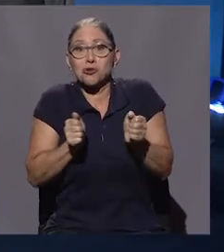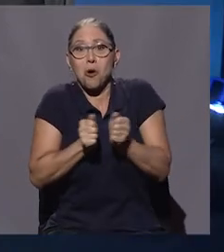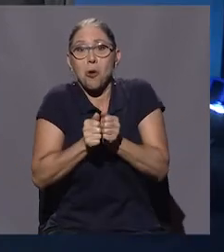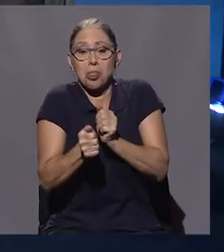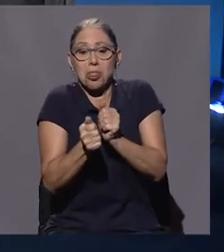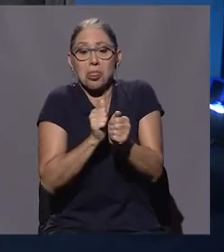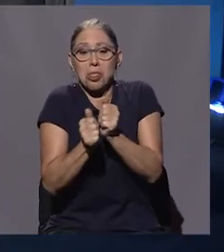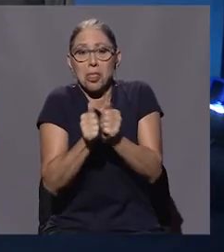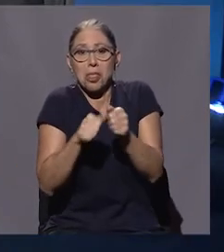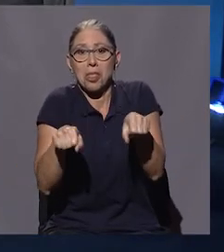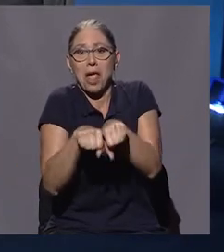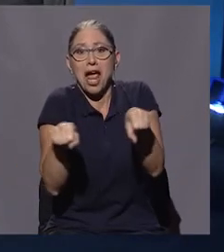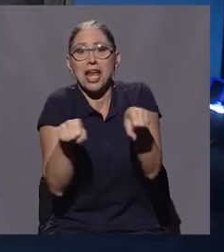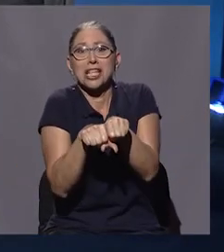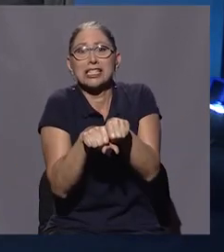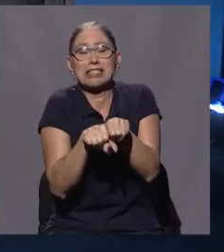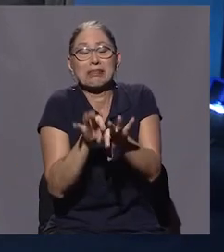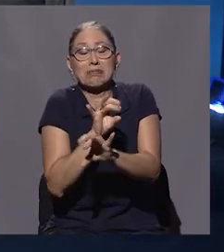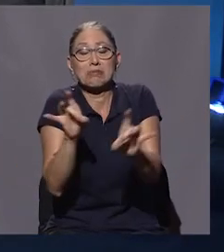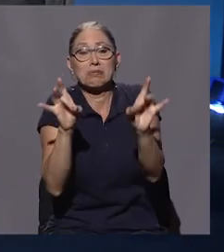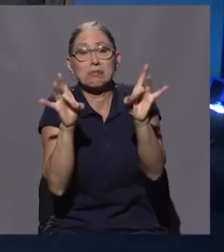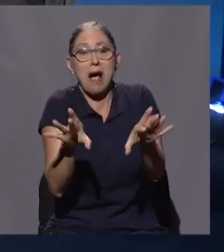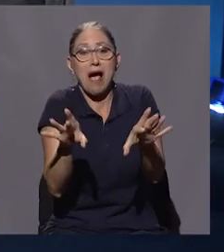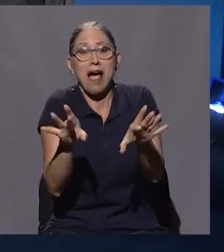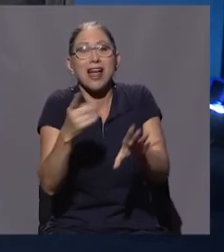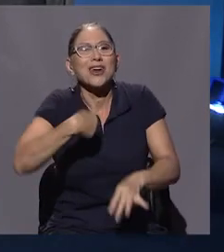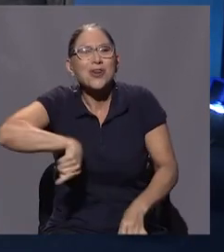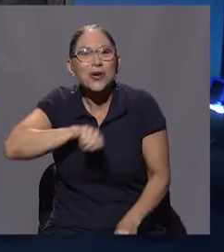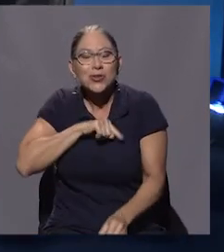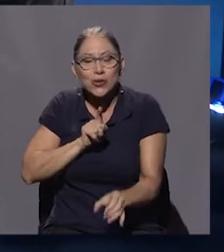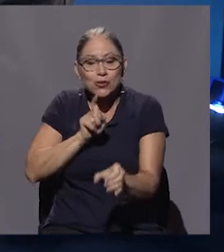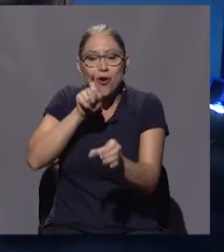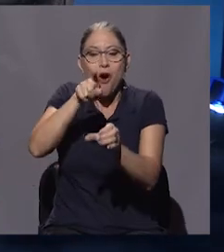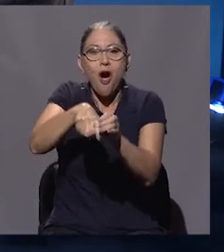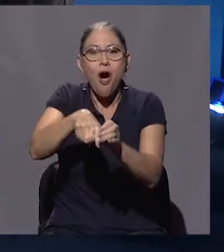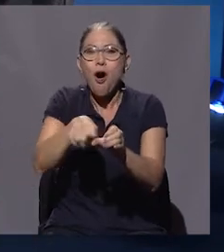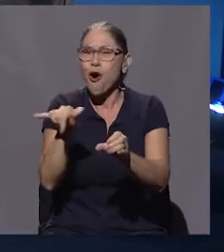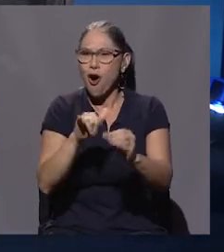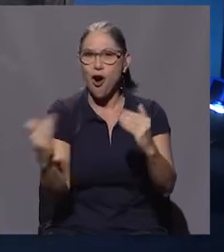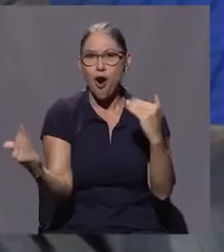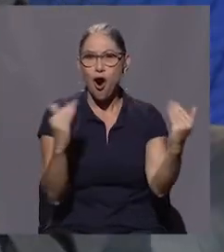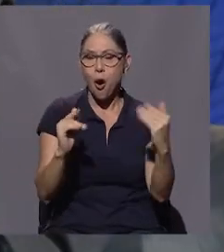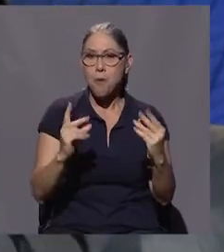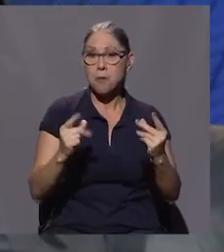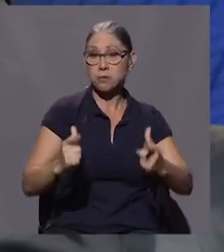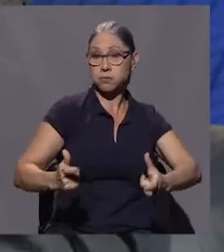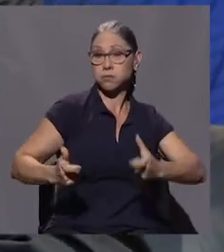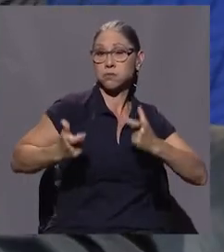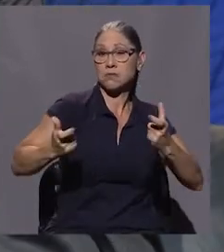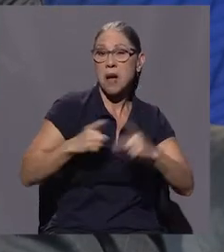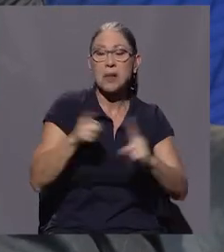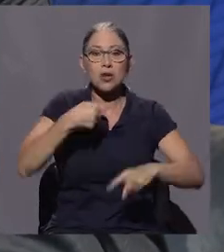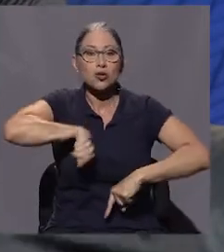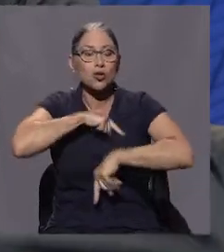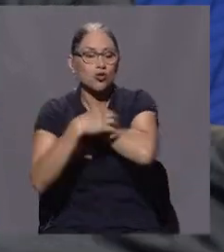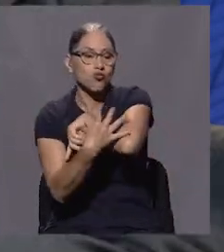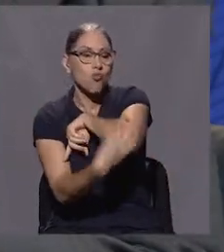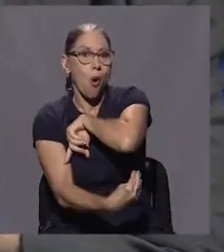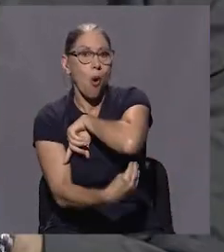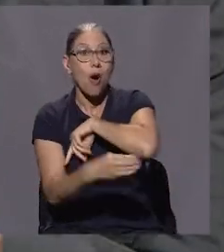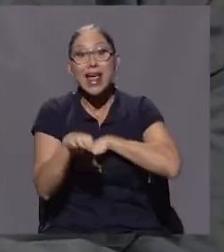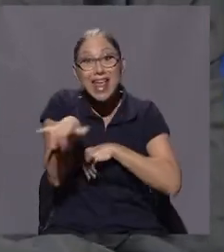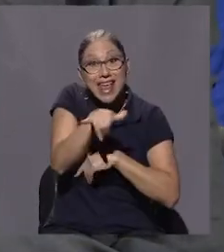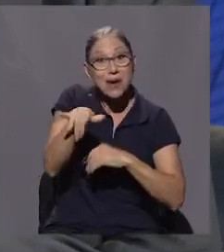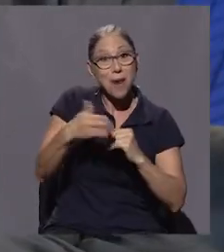pobres. Y nos invitan al club de ricos, o cuando en el club de unión salían los señoranes y a lo mejor le daban una